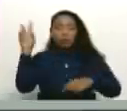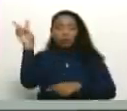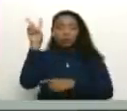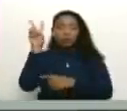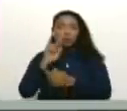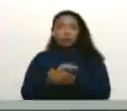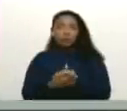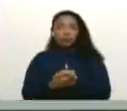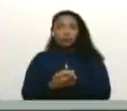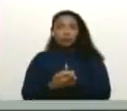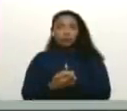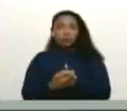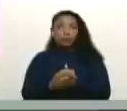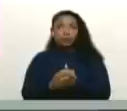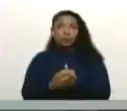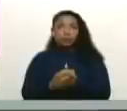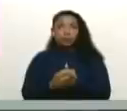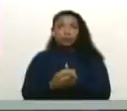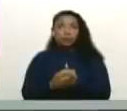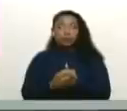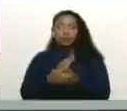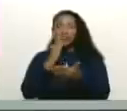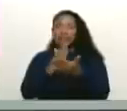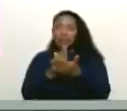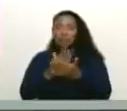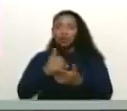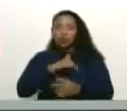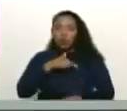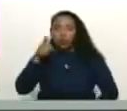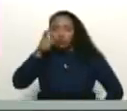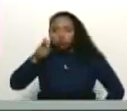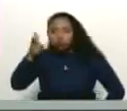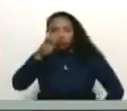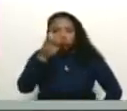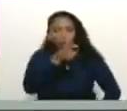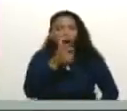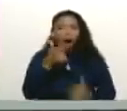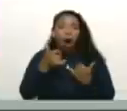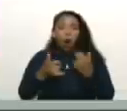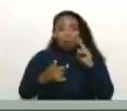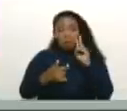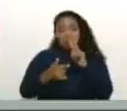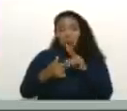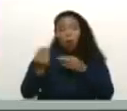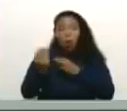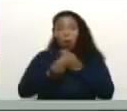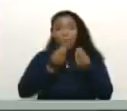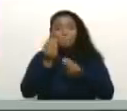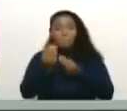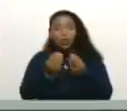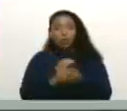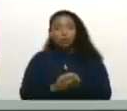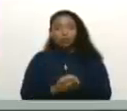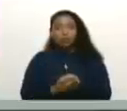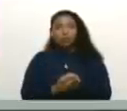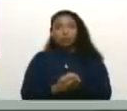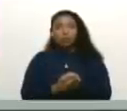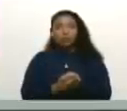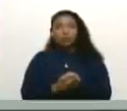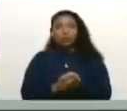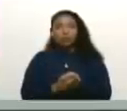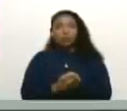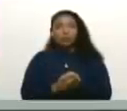la recuperación. Siempre hemos buscado. Ahora vamos a este episodio de la Conferencia